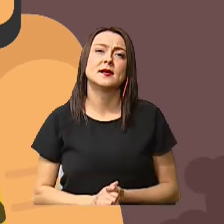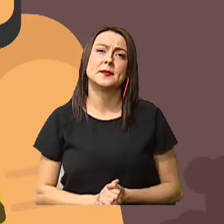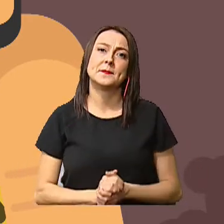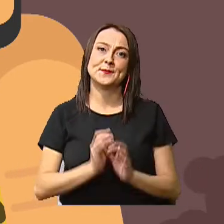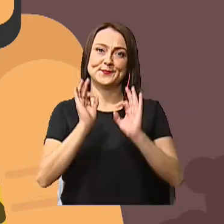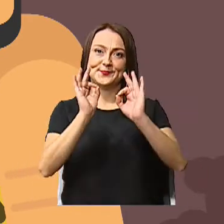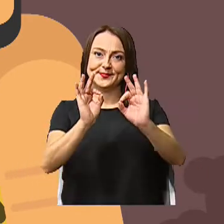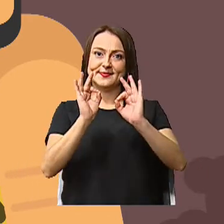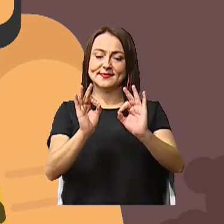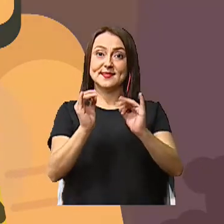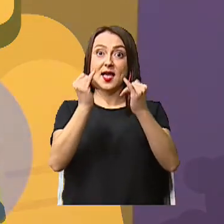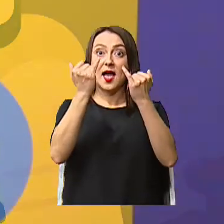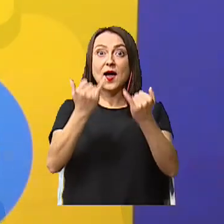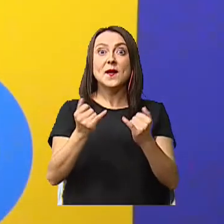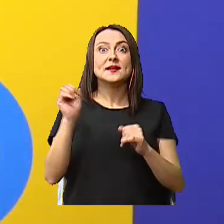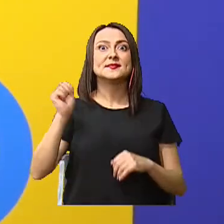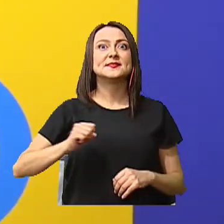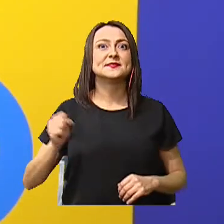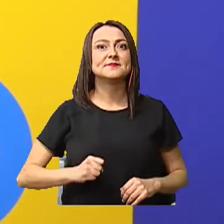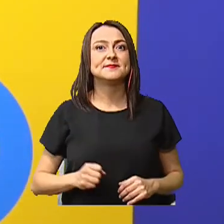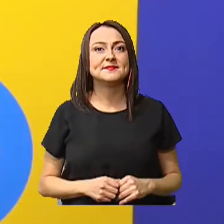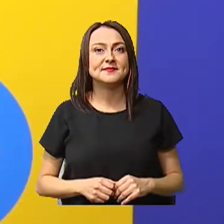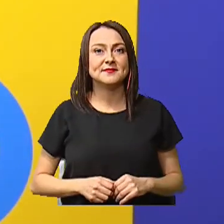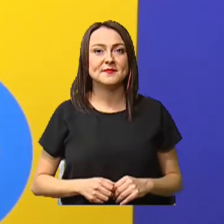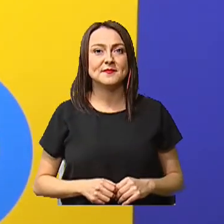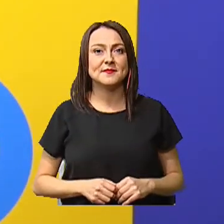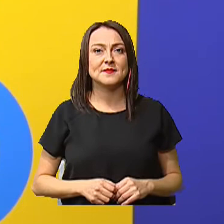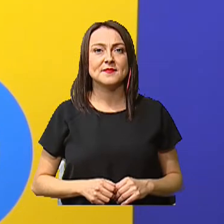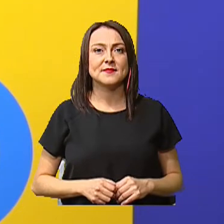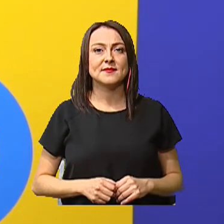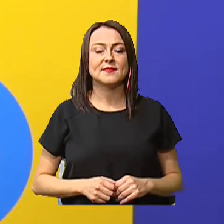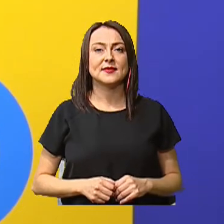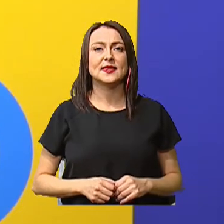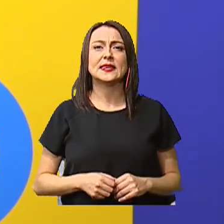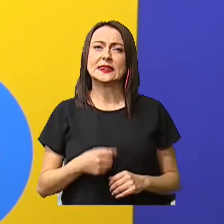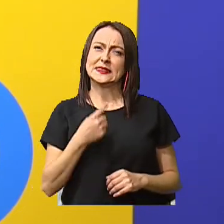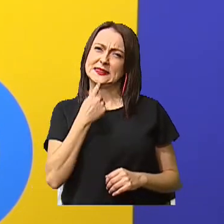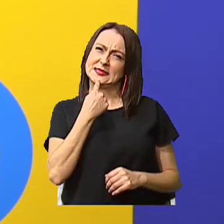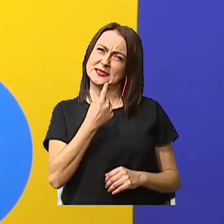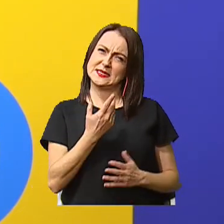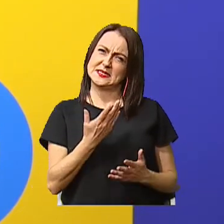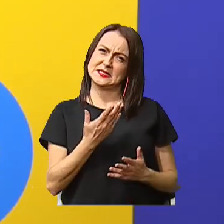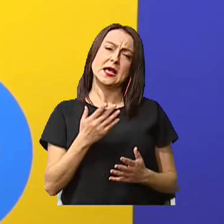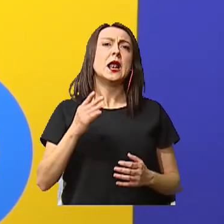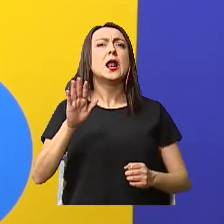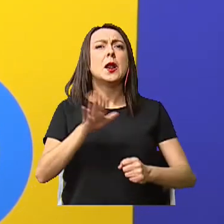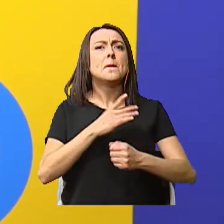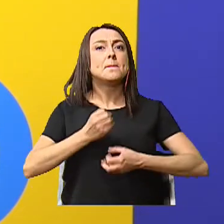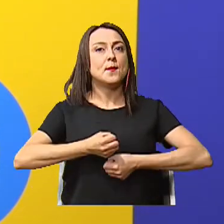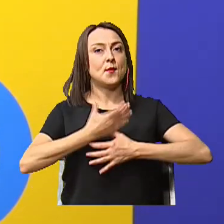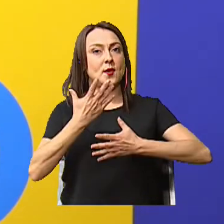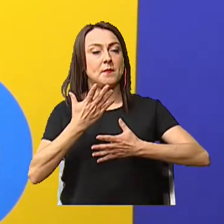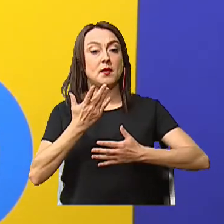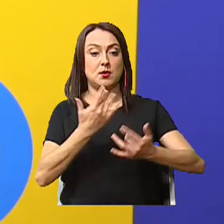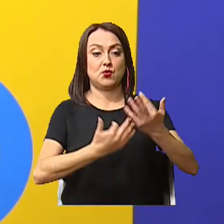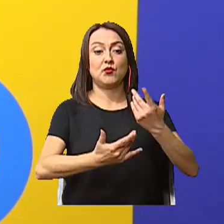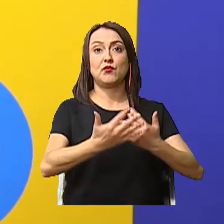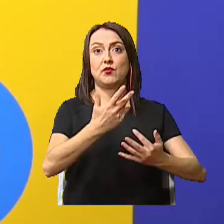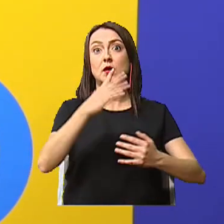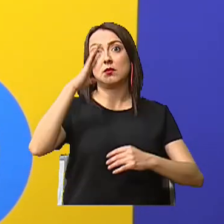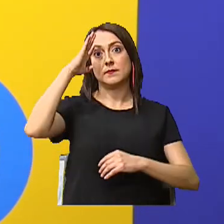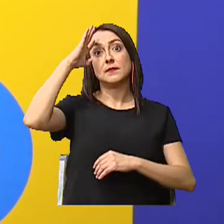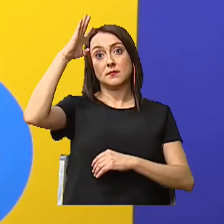bien Ahora sí Resulta que dice ¿Qué dice el poema? Bueno, que el fuego fue un